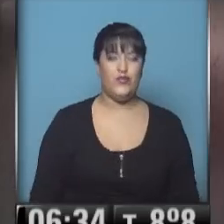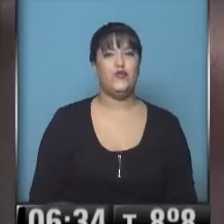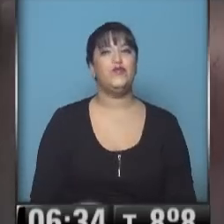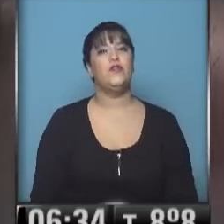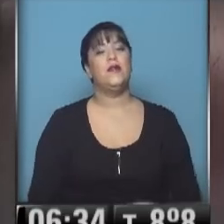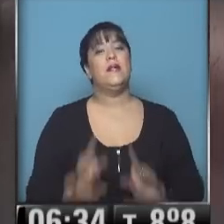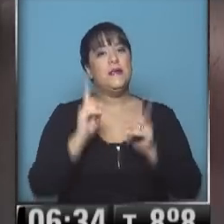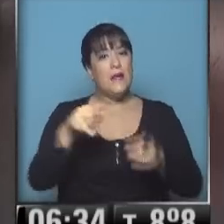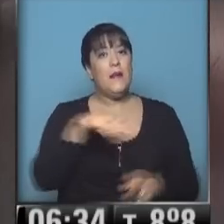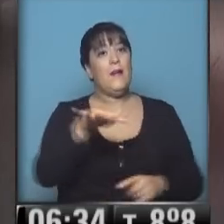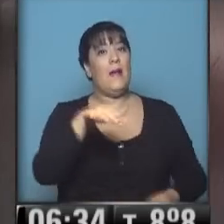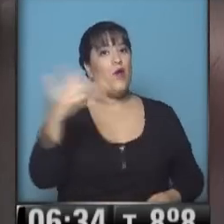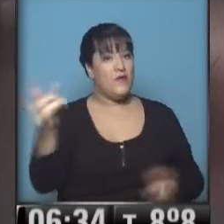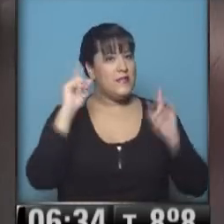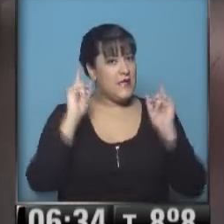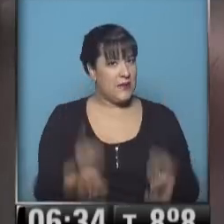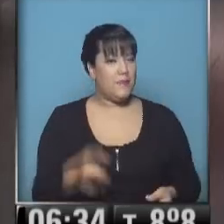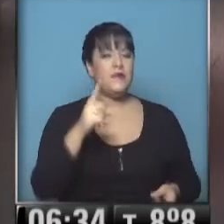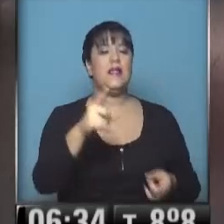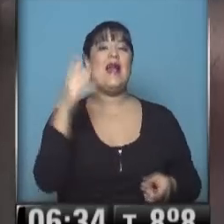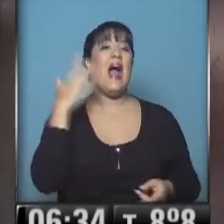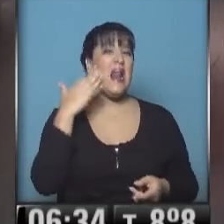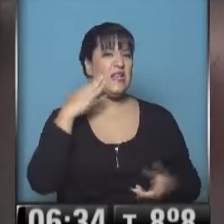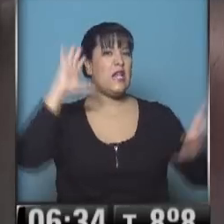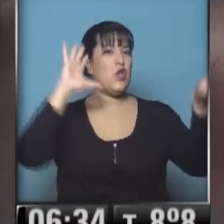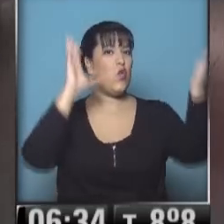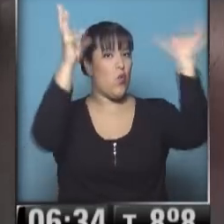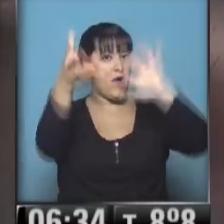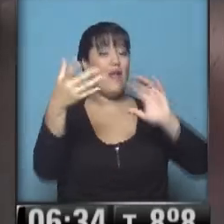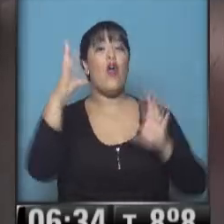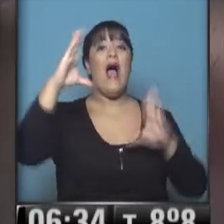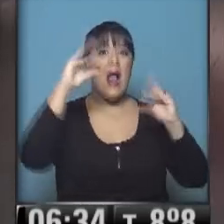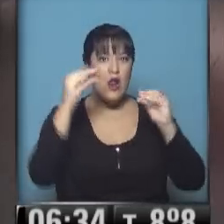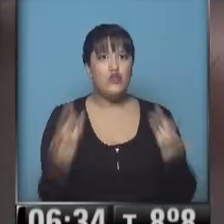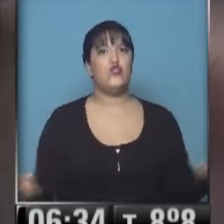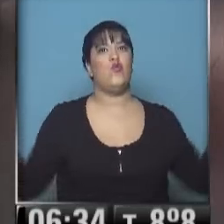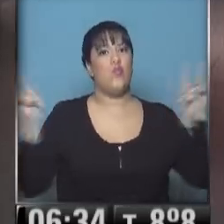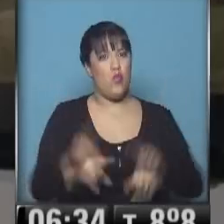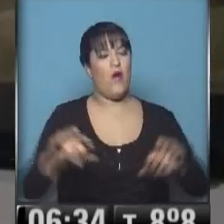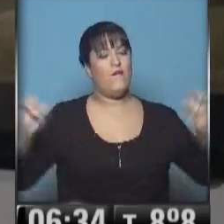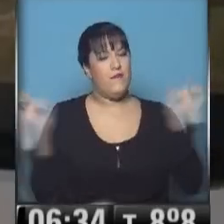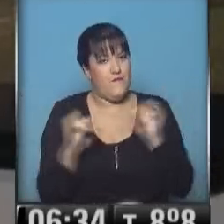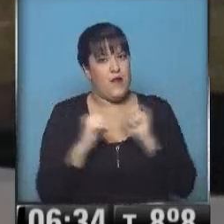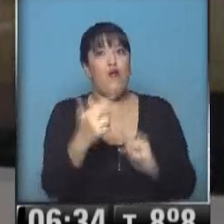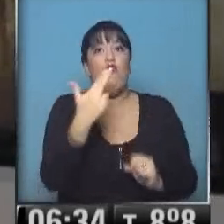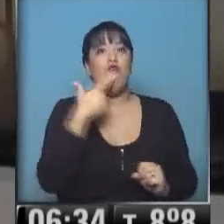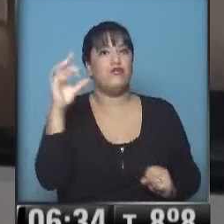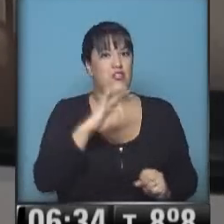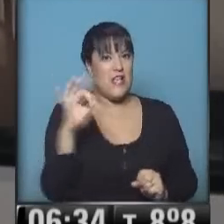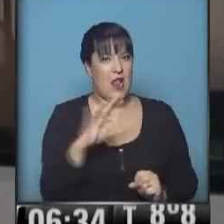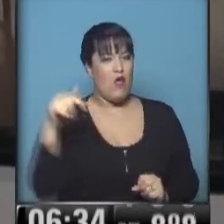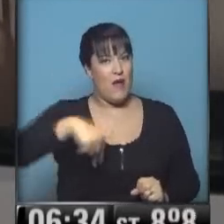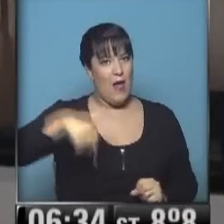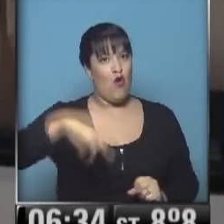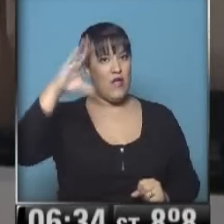Y para el conurbano, con cielo ligeramente nublado a la tarde. Y a la noche vuelve el frío. 11 grados estamos esperando para última hora